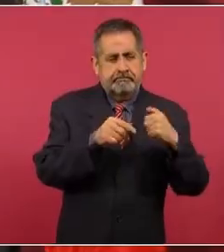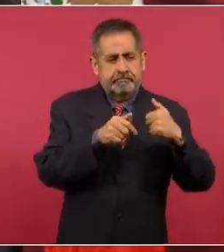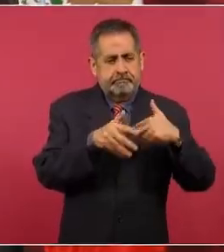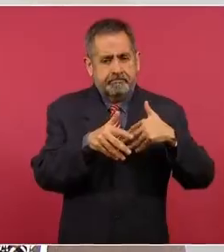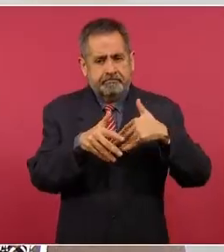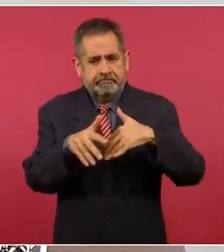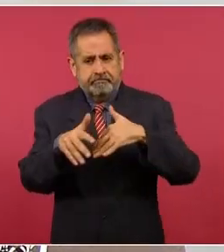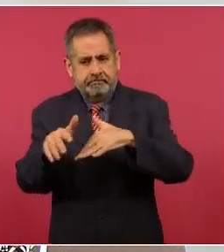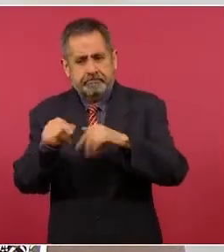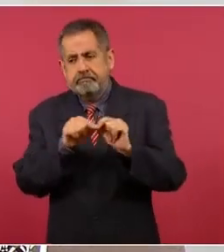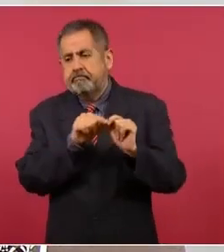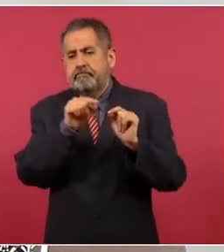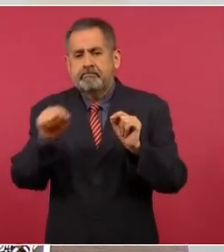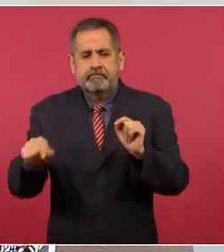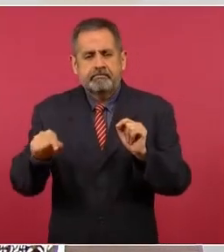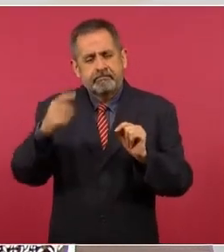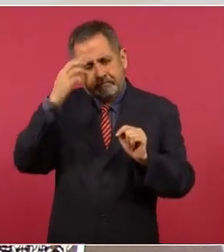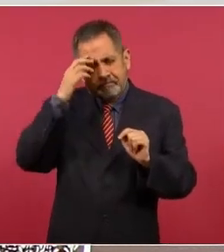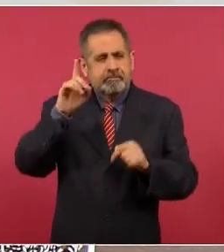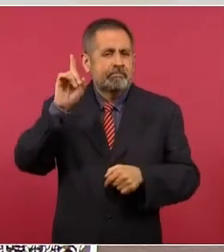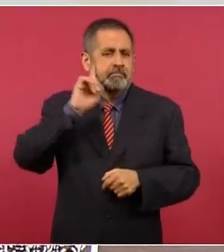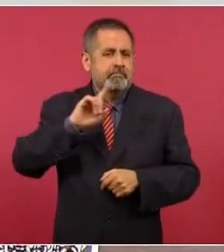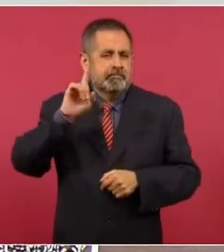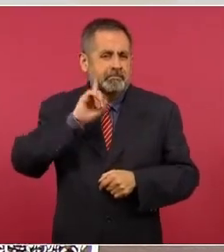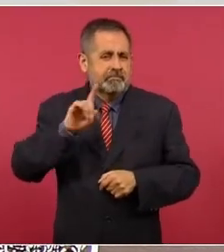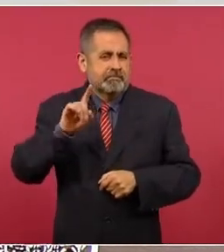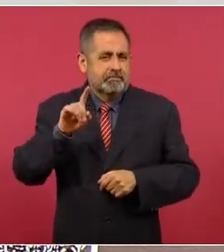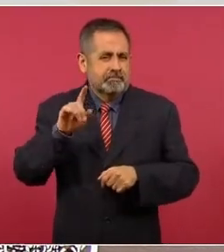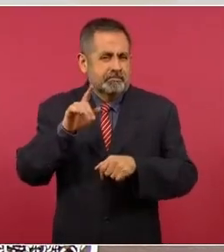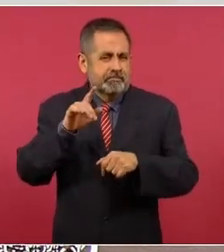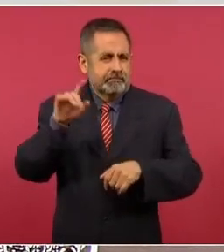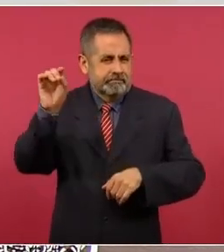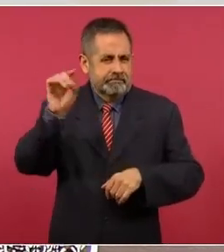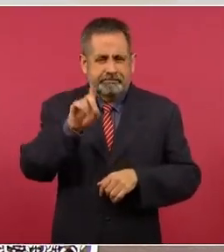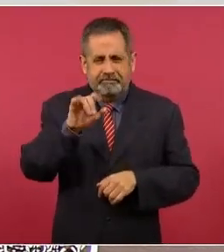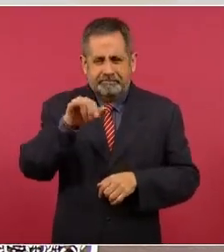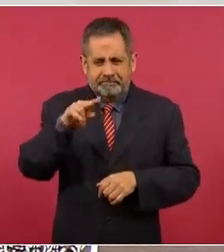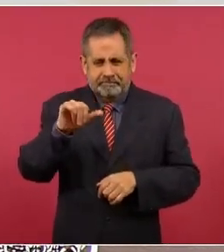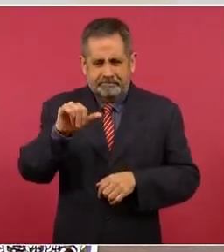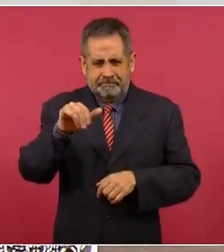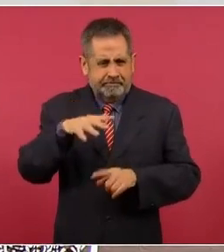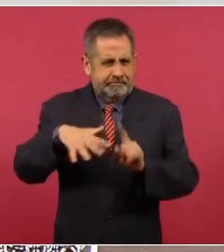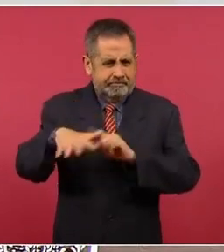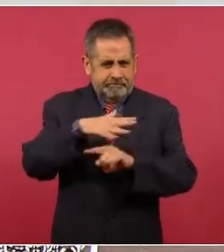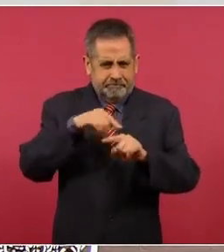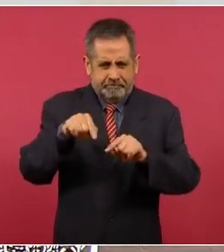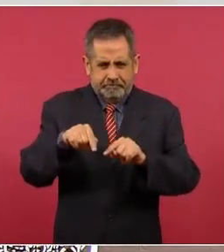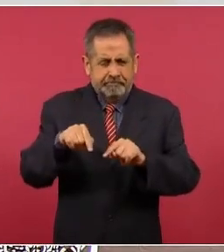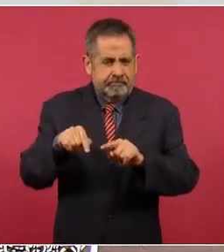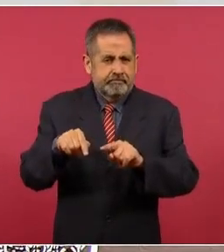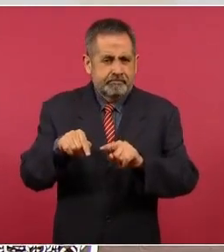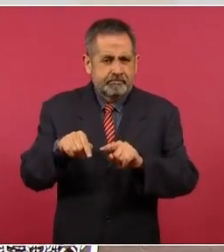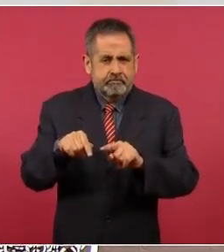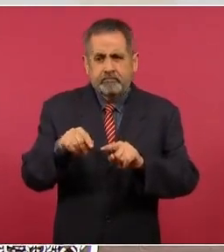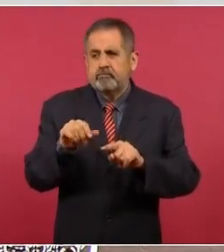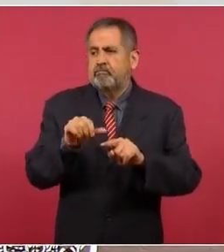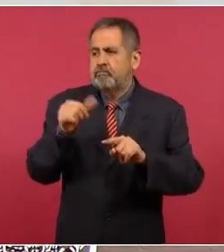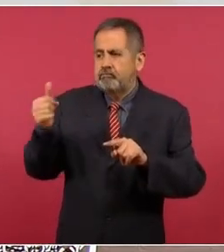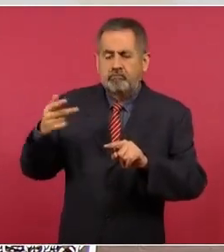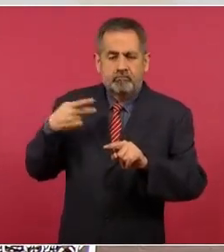y luego de la Diana otros de acuerdo a…